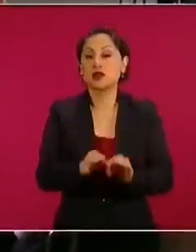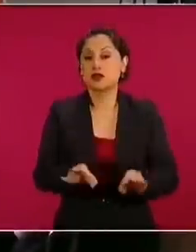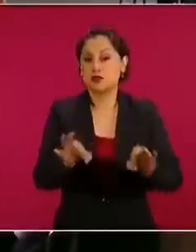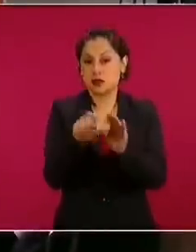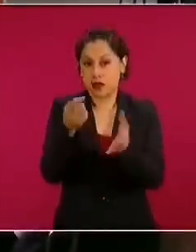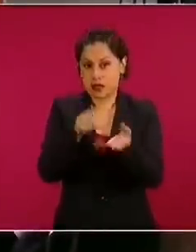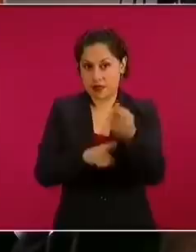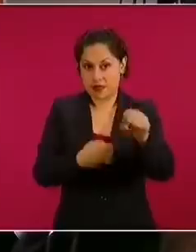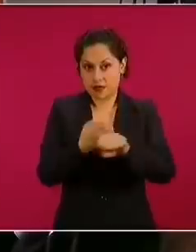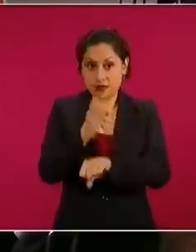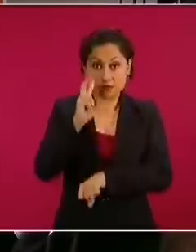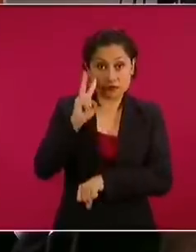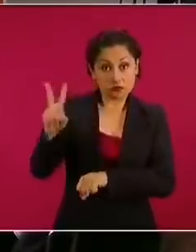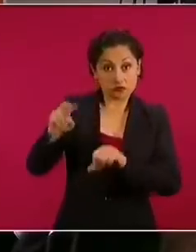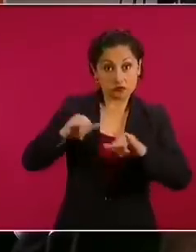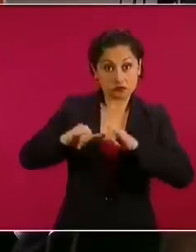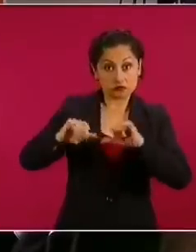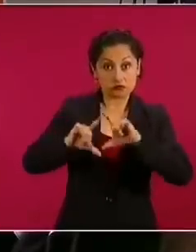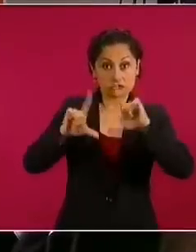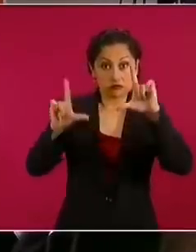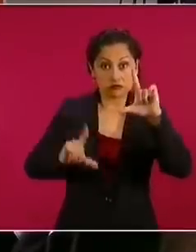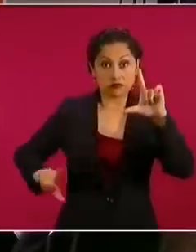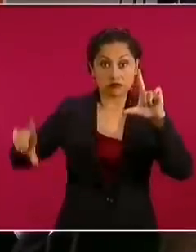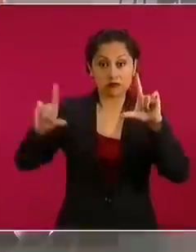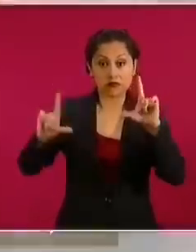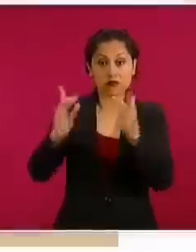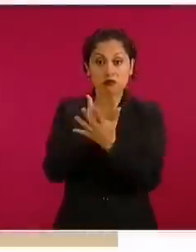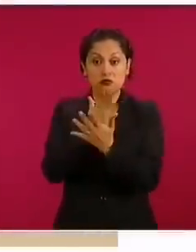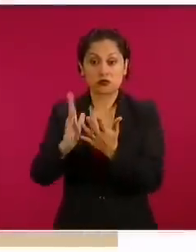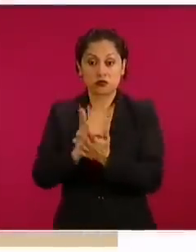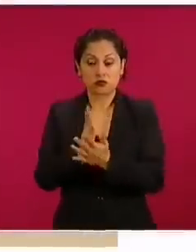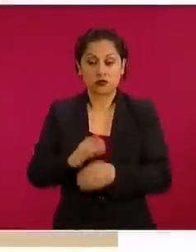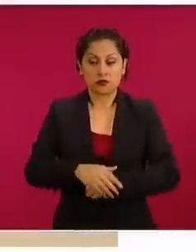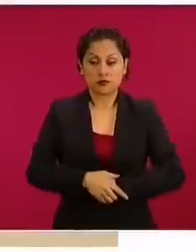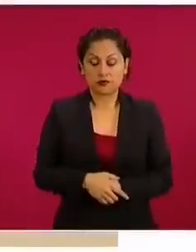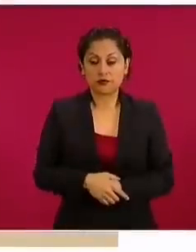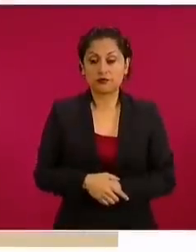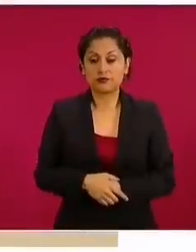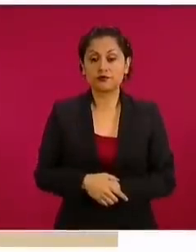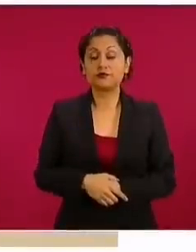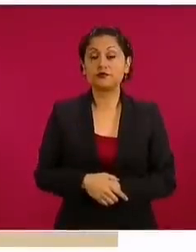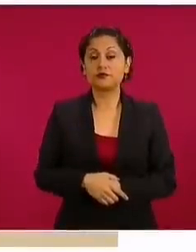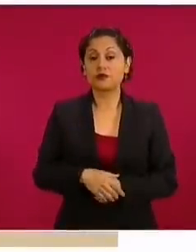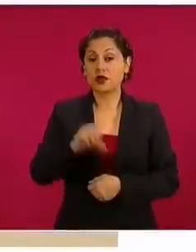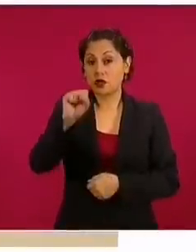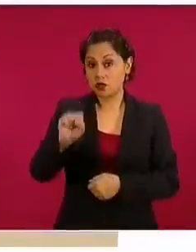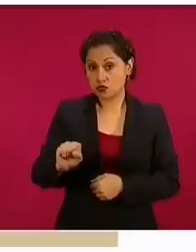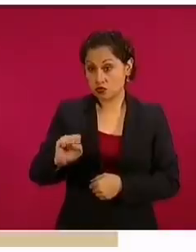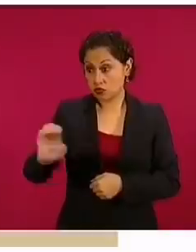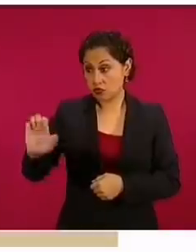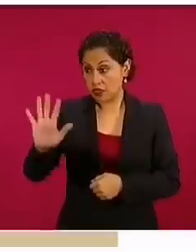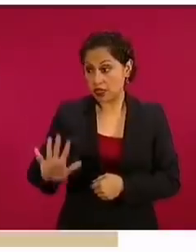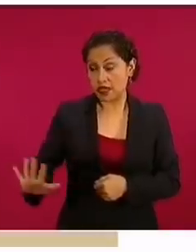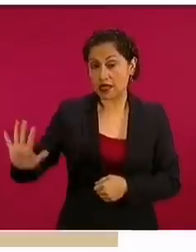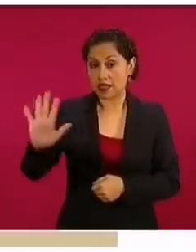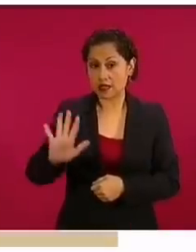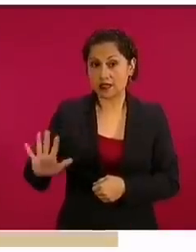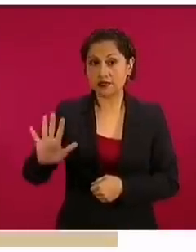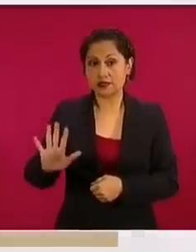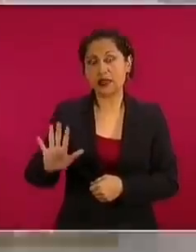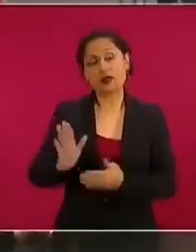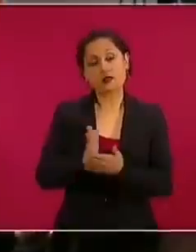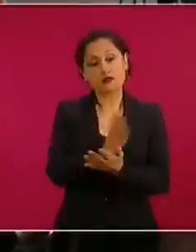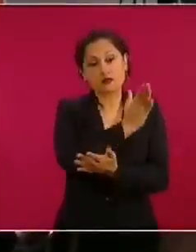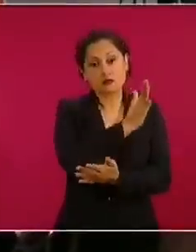Así sería el mapa entonces de las tres zonas metropolitanas que les había mencionado, el sur sureste y el resto del país.